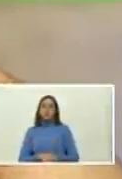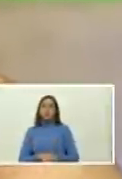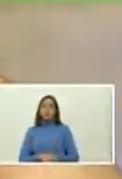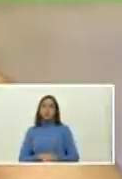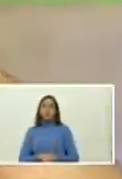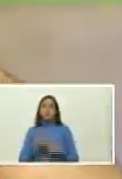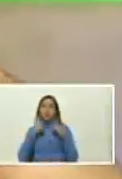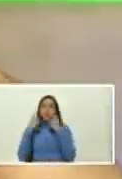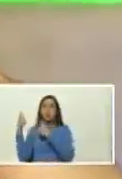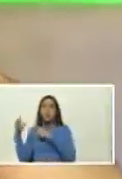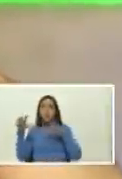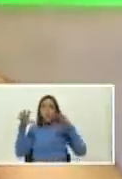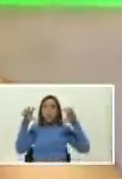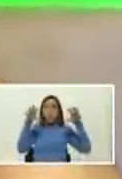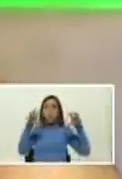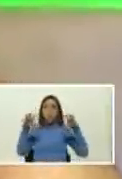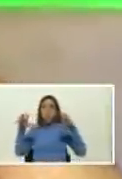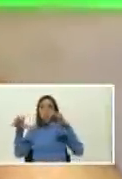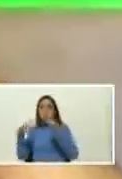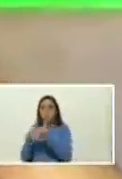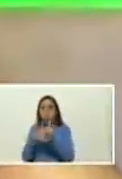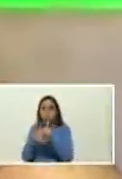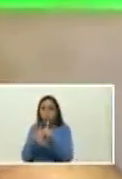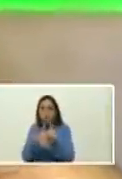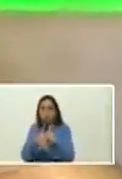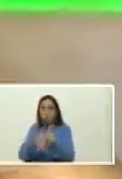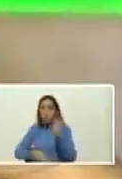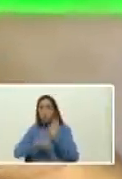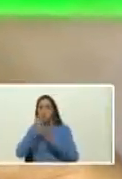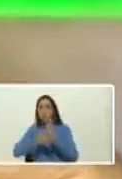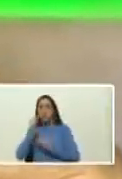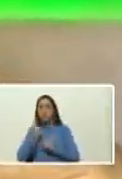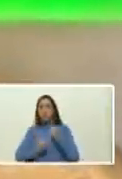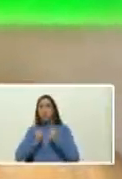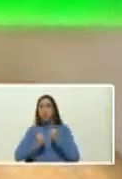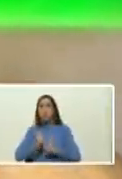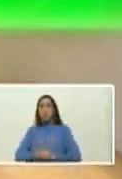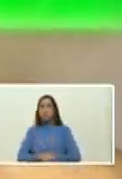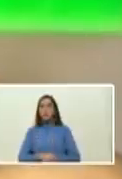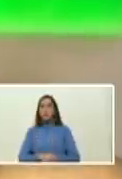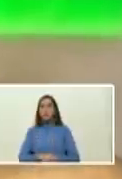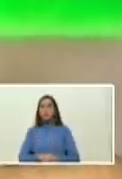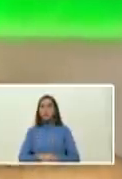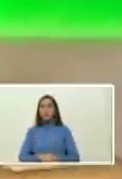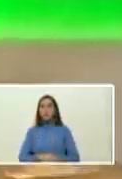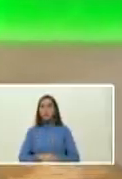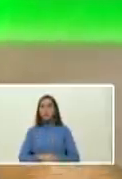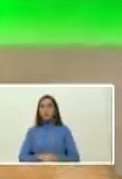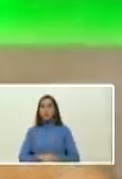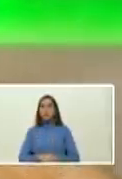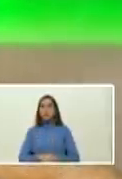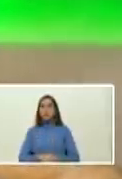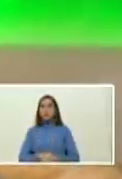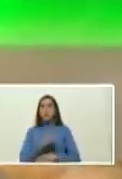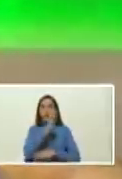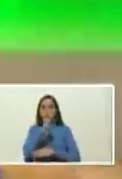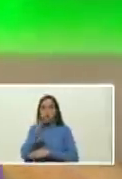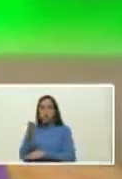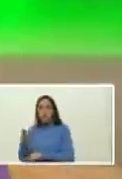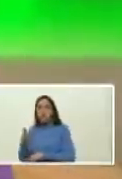compadre el hombre lo que va es pegando la carrera mira y la muerte viene sonriente